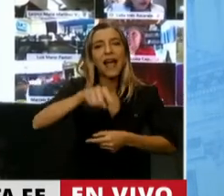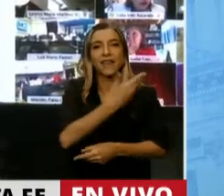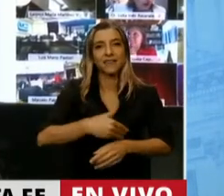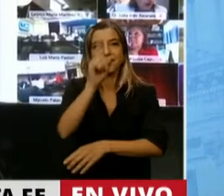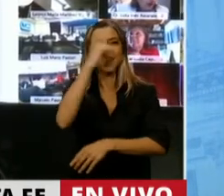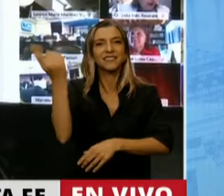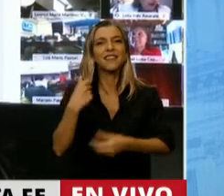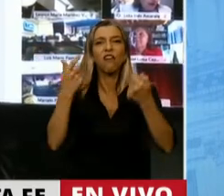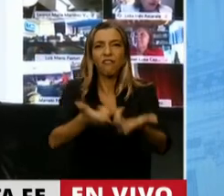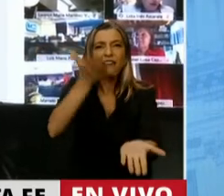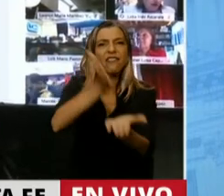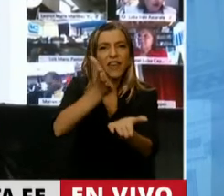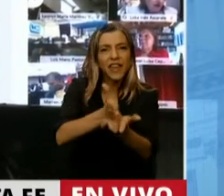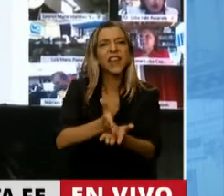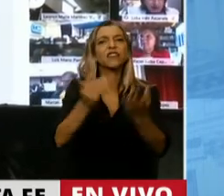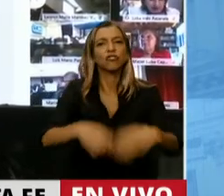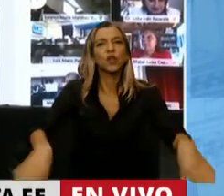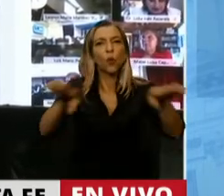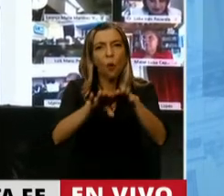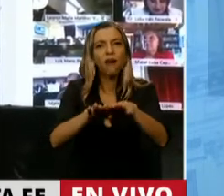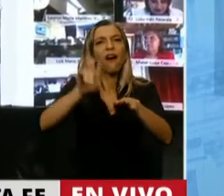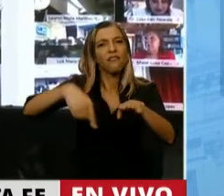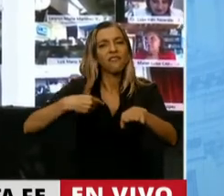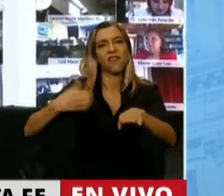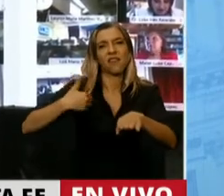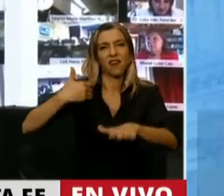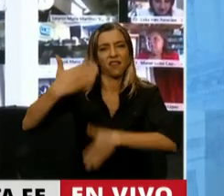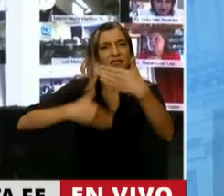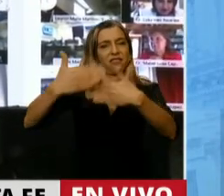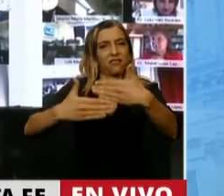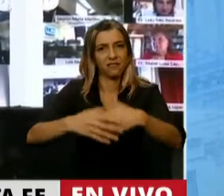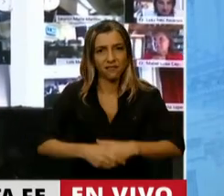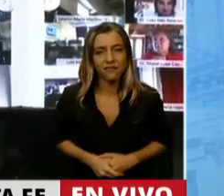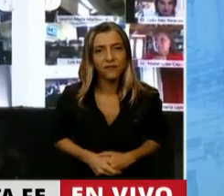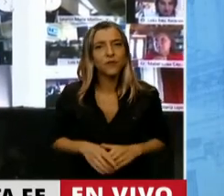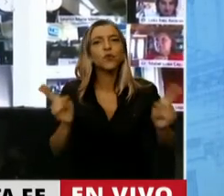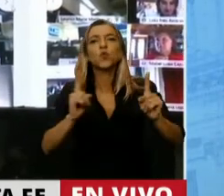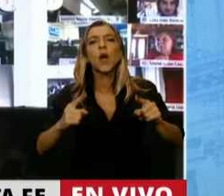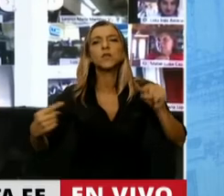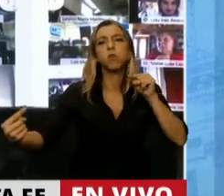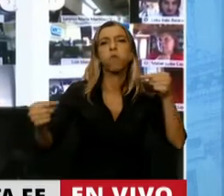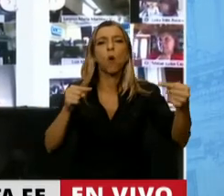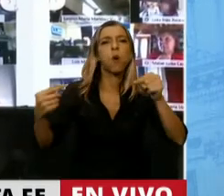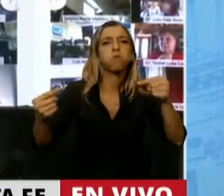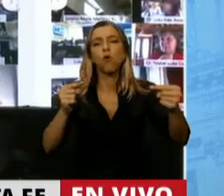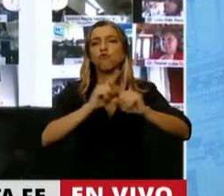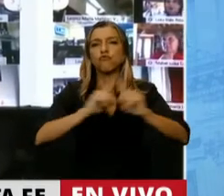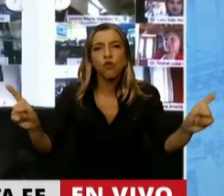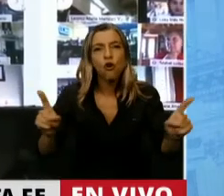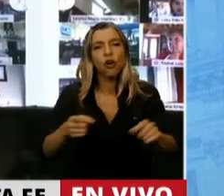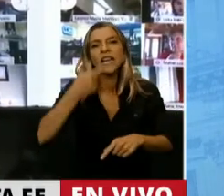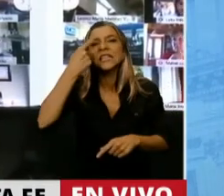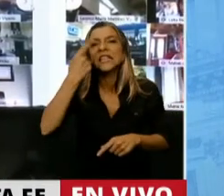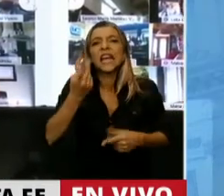con la igualdad de oportunidad y el desarrollo nacional, que no son antítesis. Ojalá que antepongamos intereses